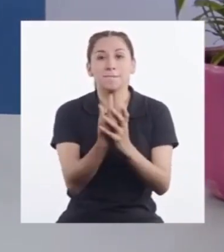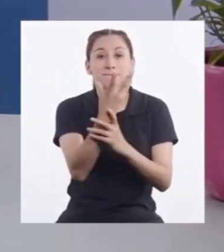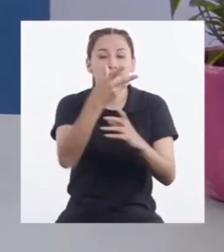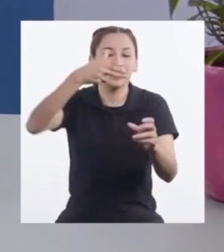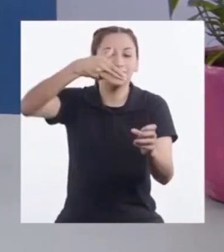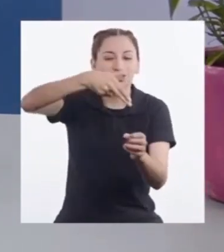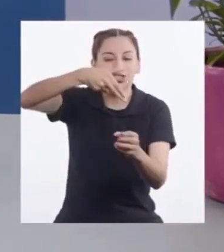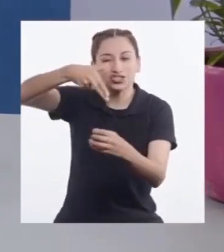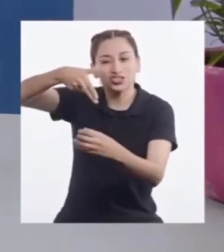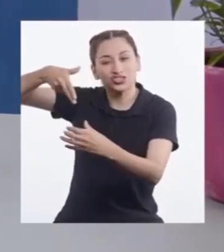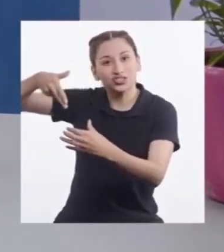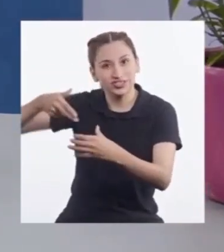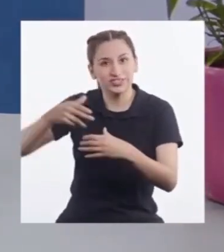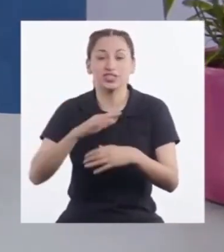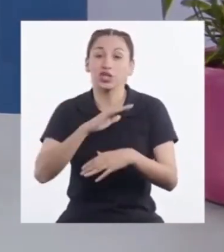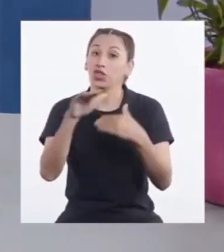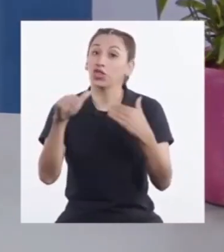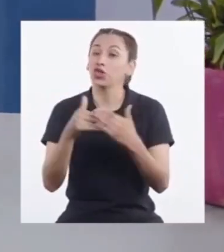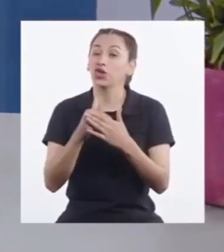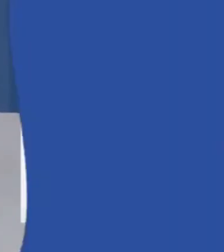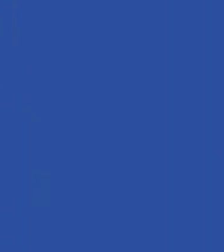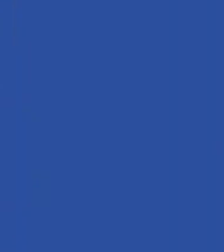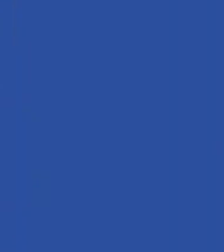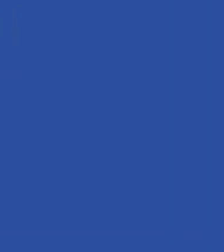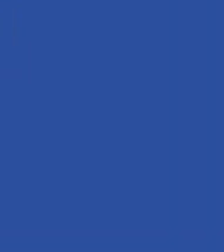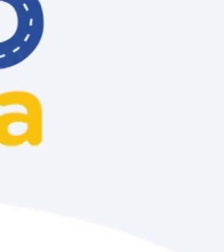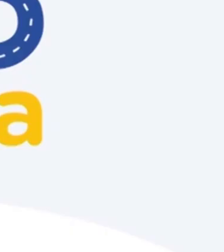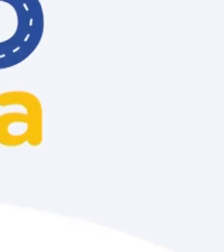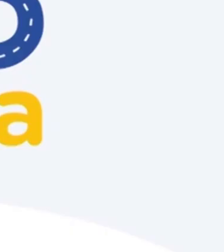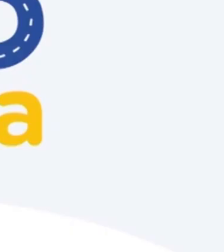plantitas Todo, todo y todo